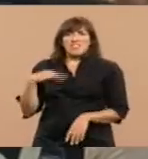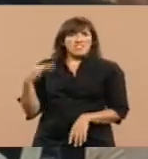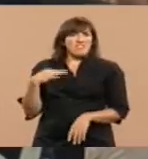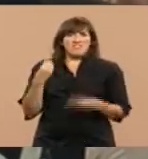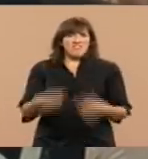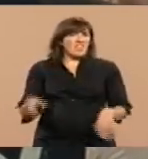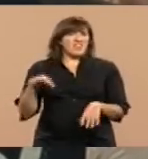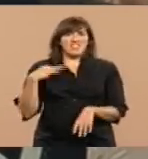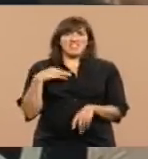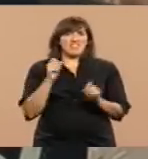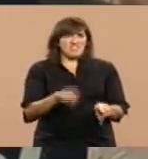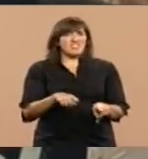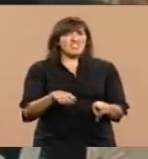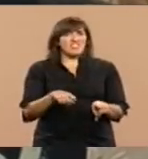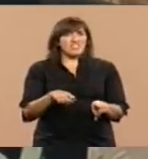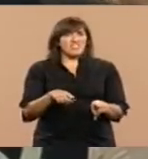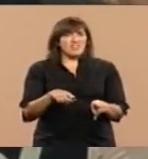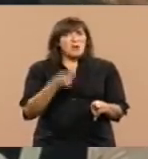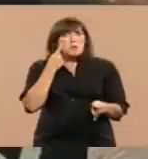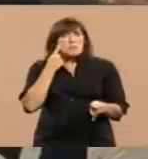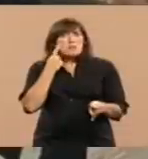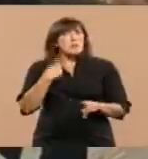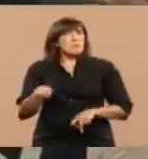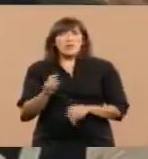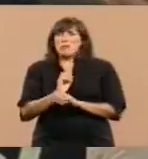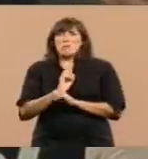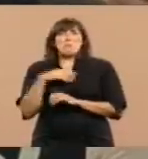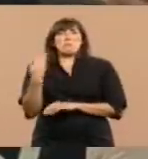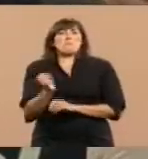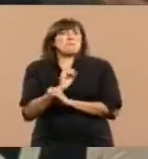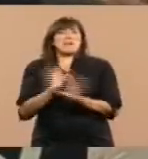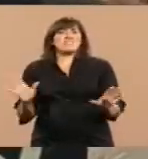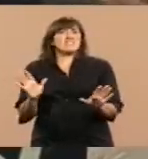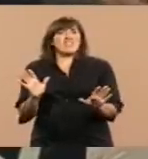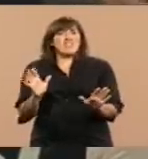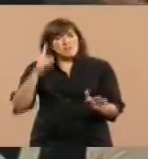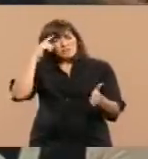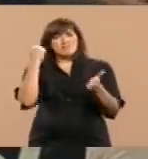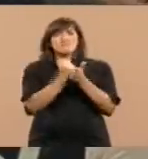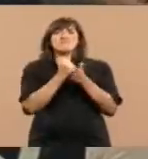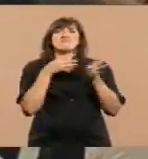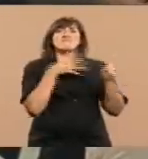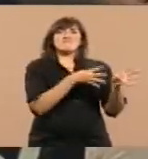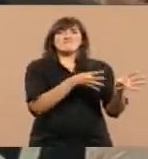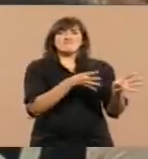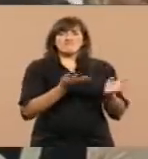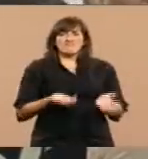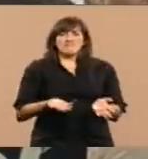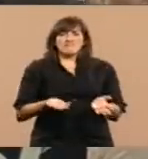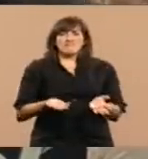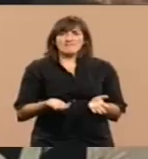esta vez tal vez de manera más terrible y más trágica, de mano propia,